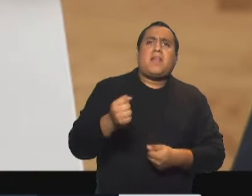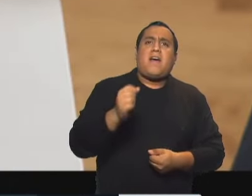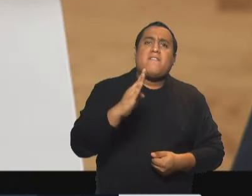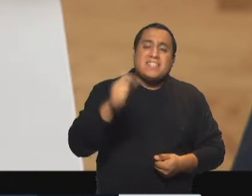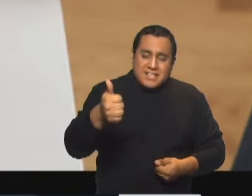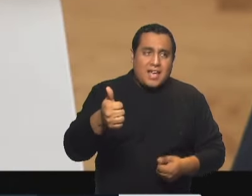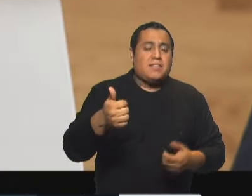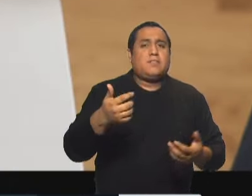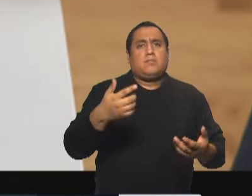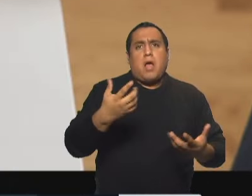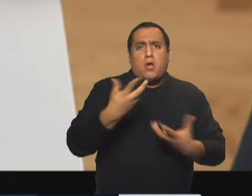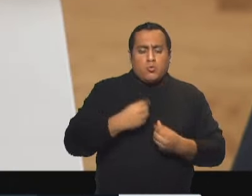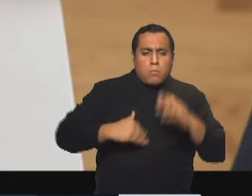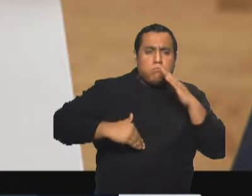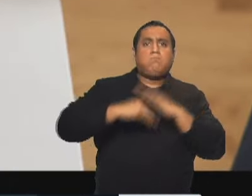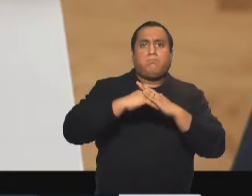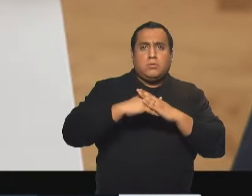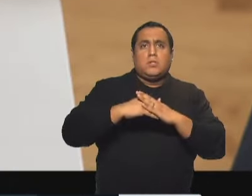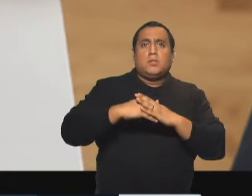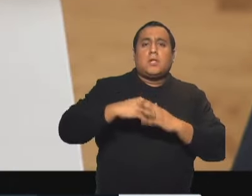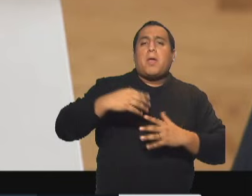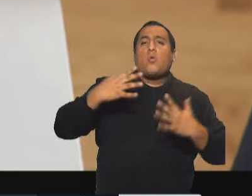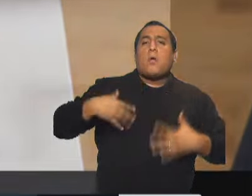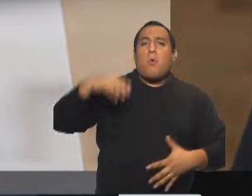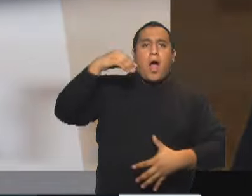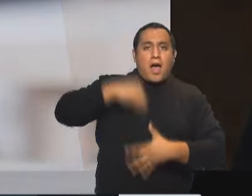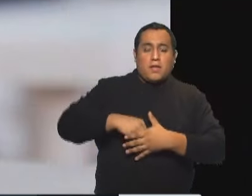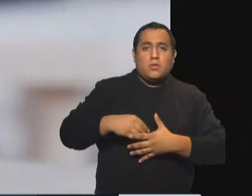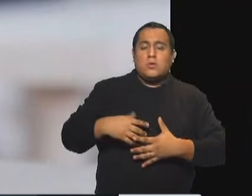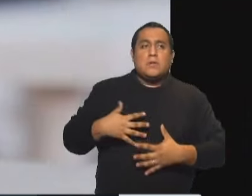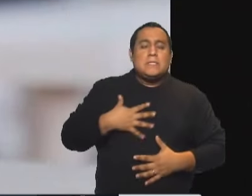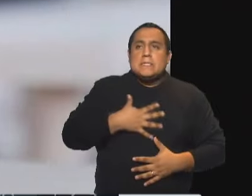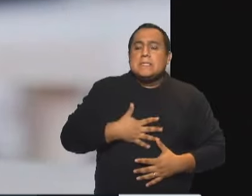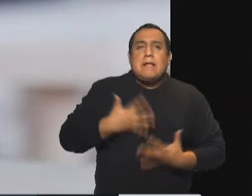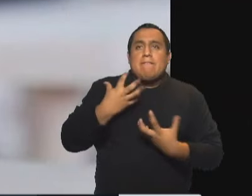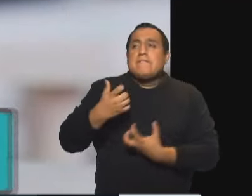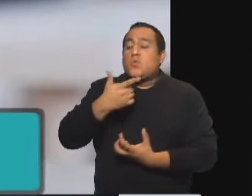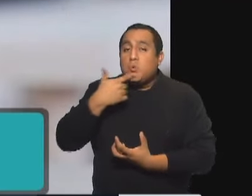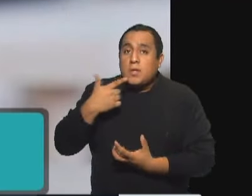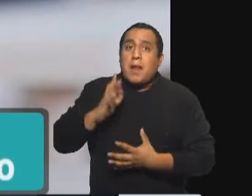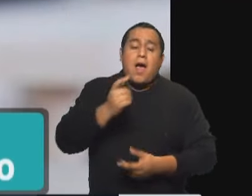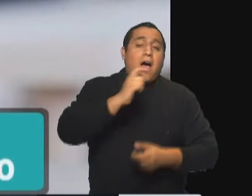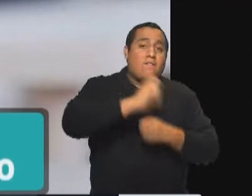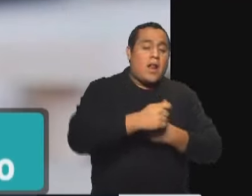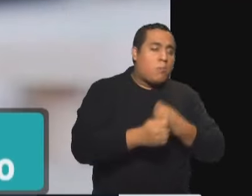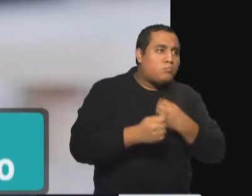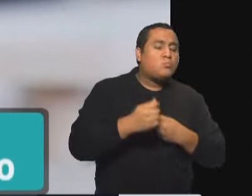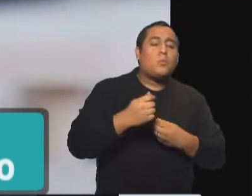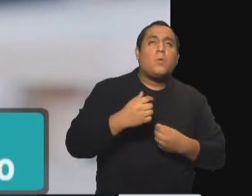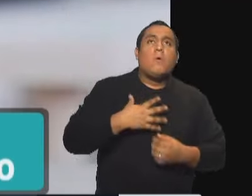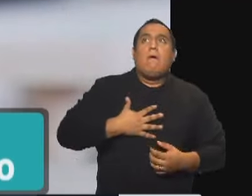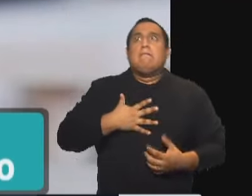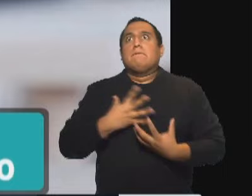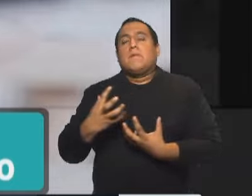saciedad, a bajar ese descontrol que aparece por algo dulce y a sentir muchísima más energía. Y después tenemos